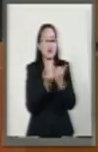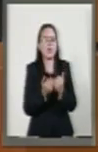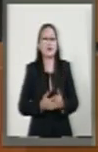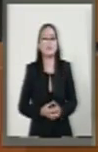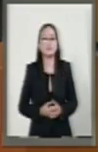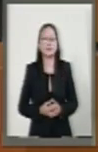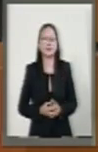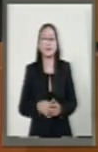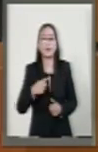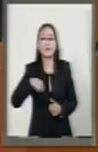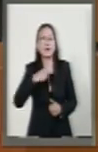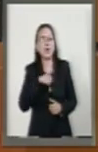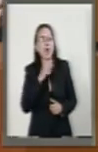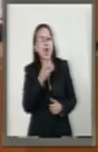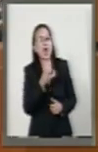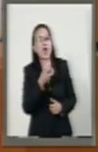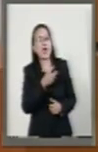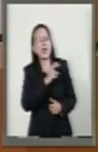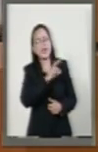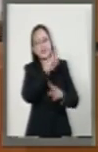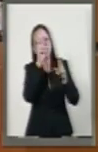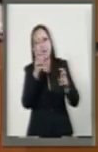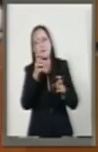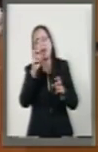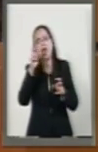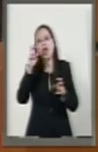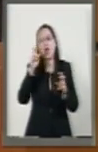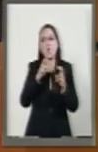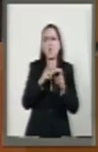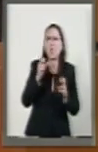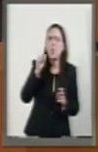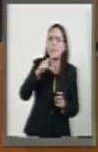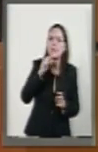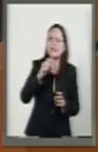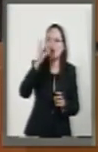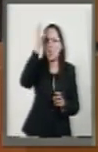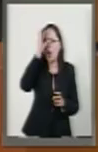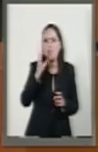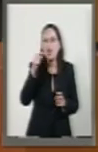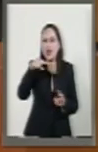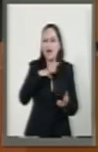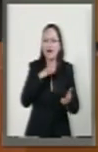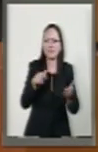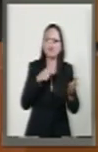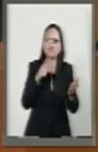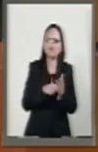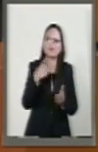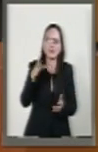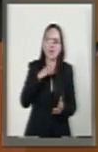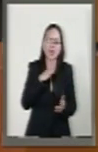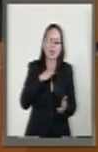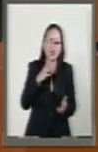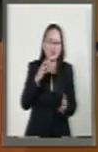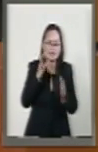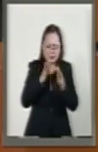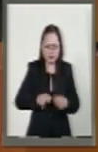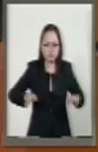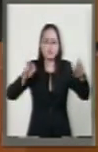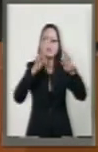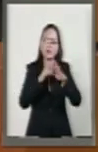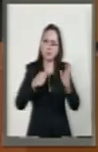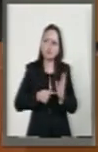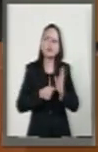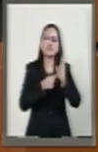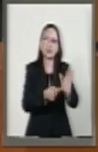se ha tocado aquí del tema de Coahuila. Que sin duda fue el que detonó de manera importante la